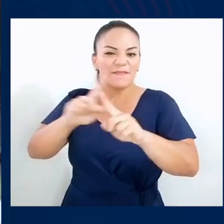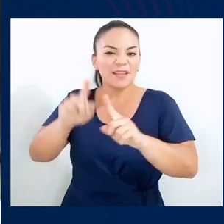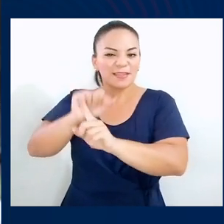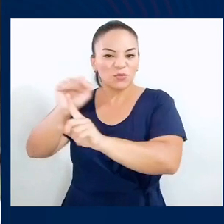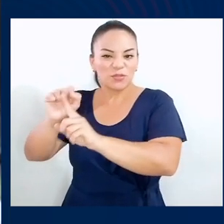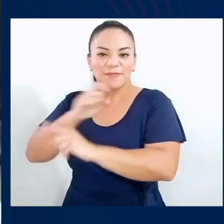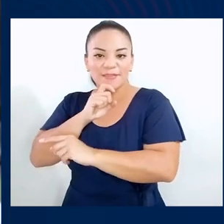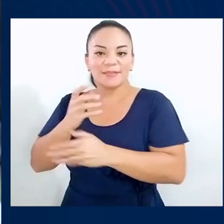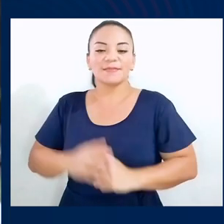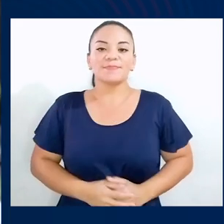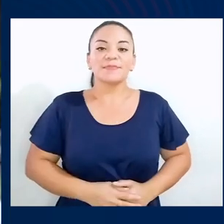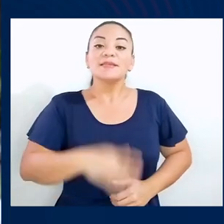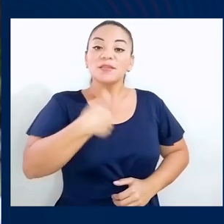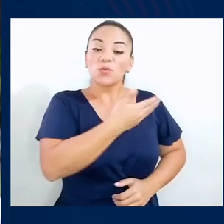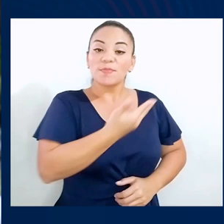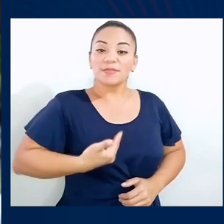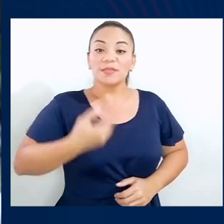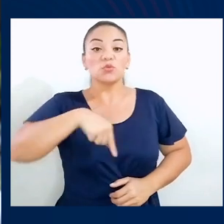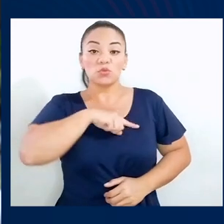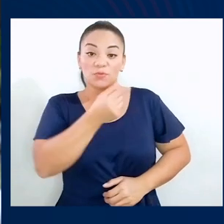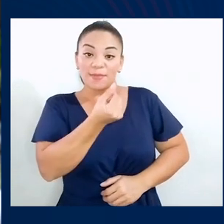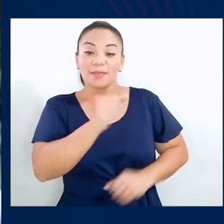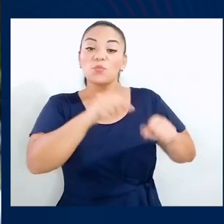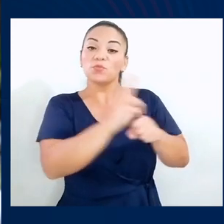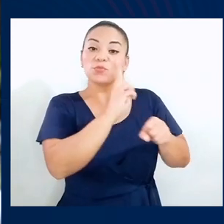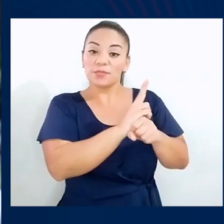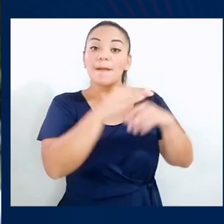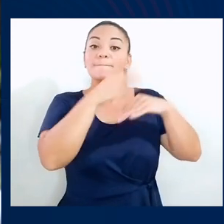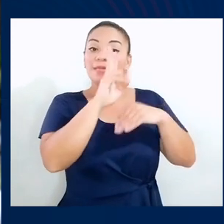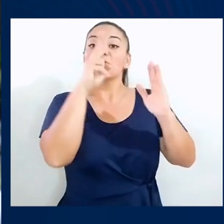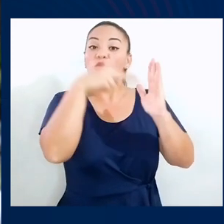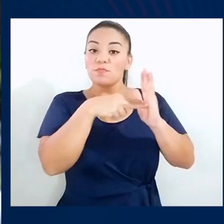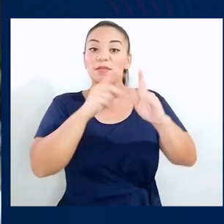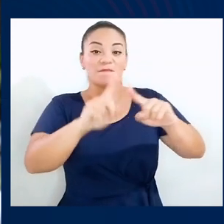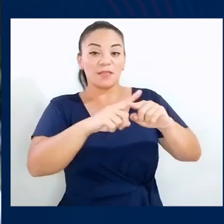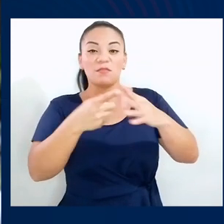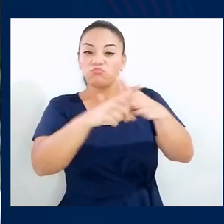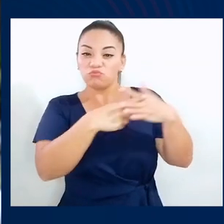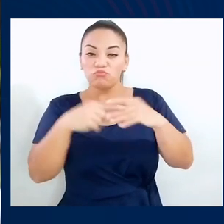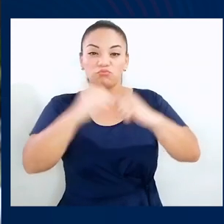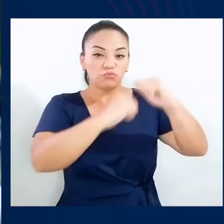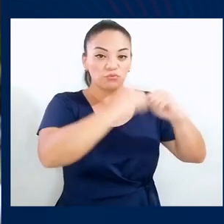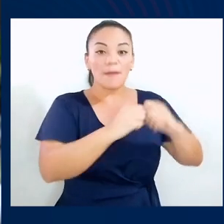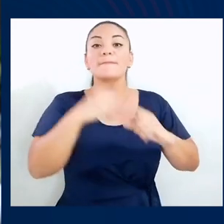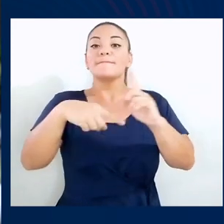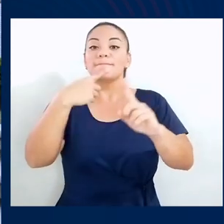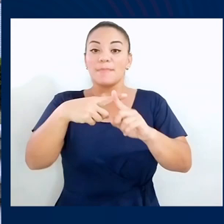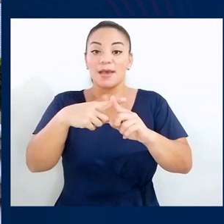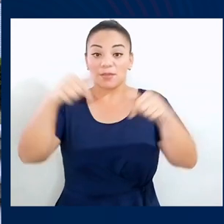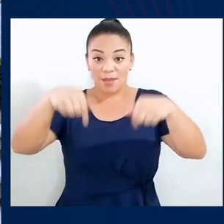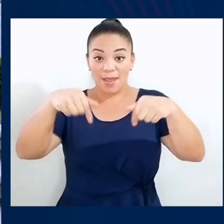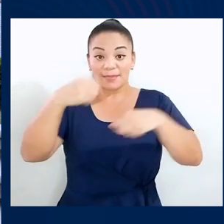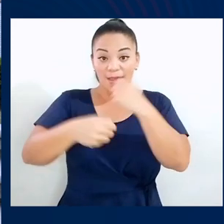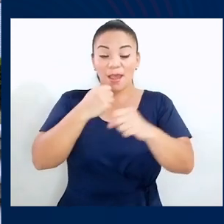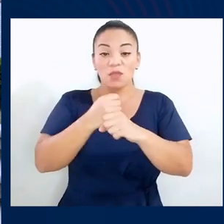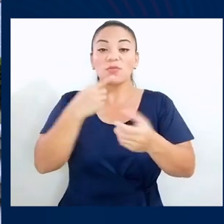para solucionar estas cosas que nos acaban de enseñar? Señor presidente, podemos invertir en más de 2,000 infraestructuras. Y muy